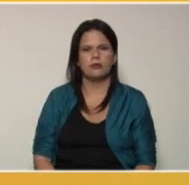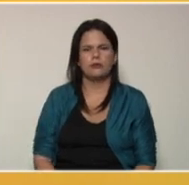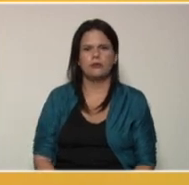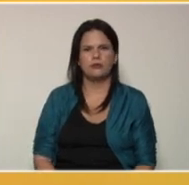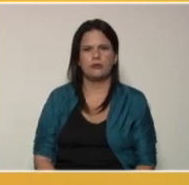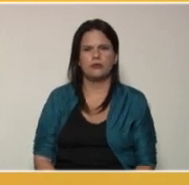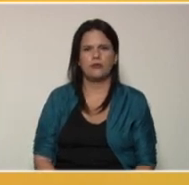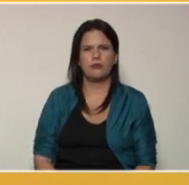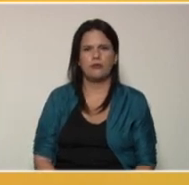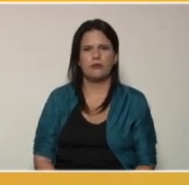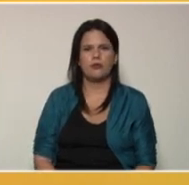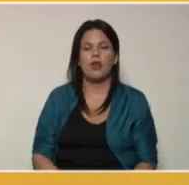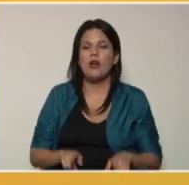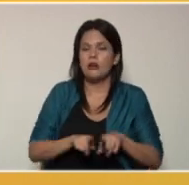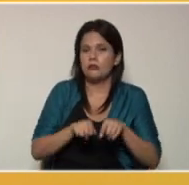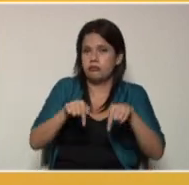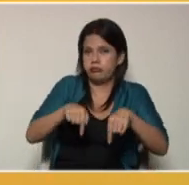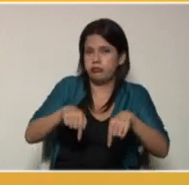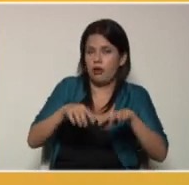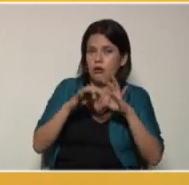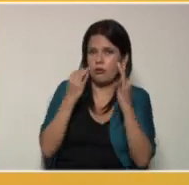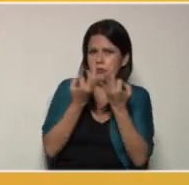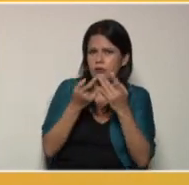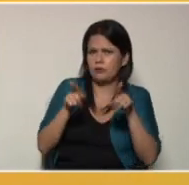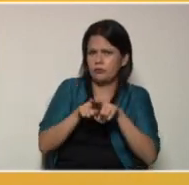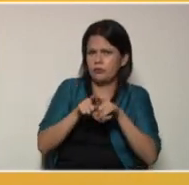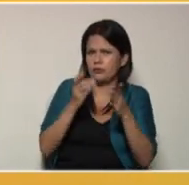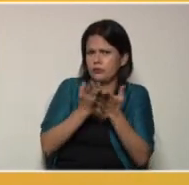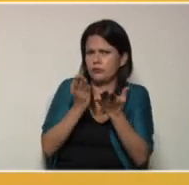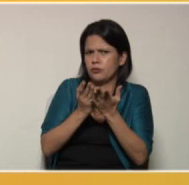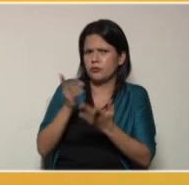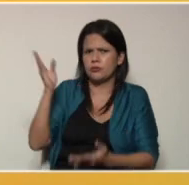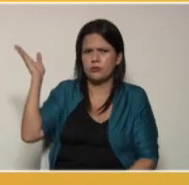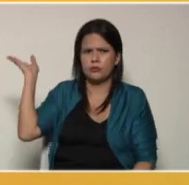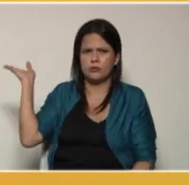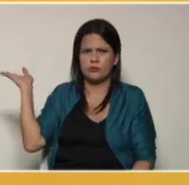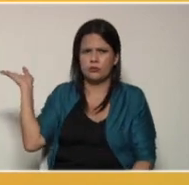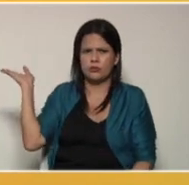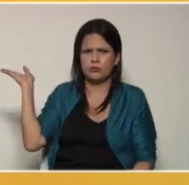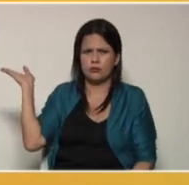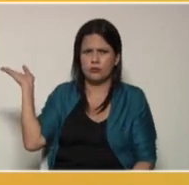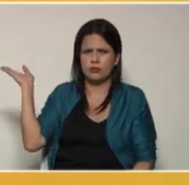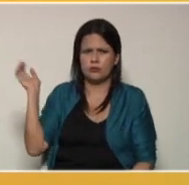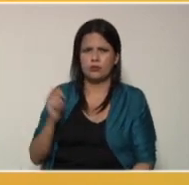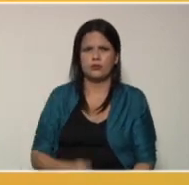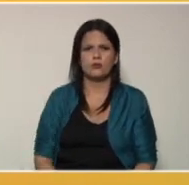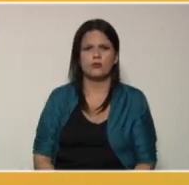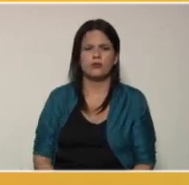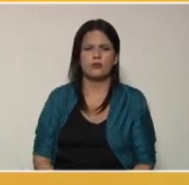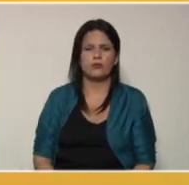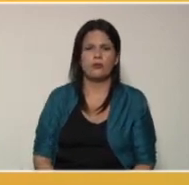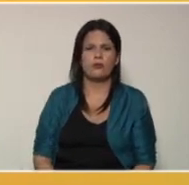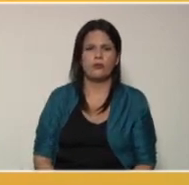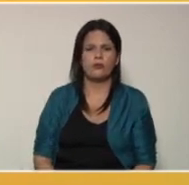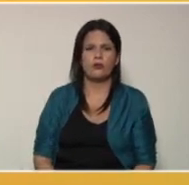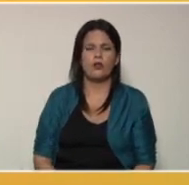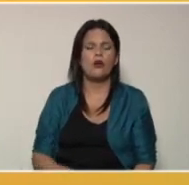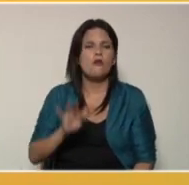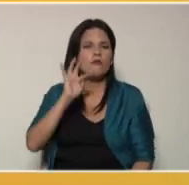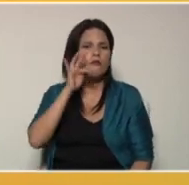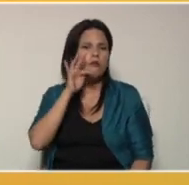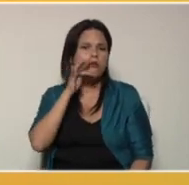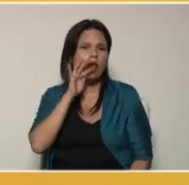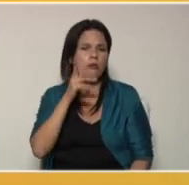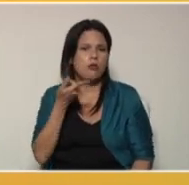Y en el caso de este, tu programa, puedes conseguirlo en Twitter, arroba Familia Escuela 1. Y en Instagram y Facebook,